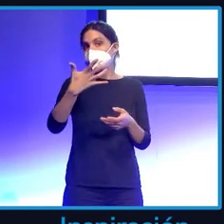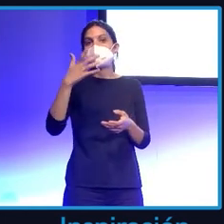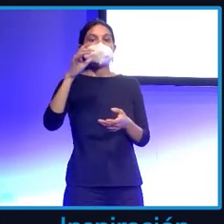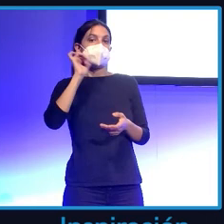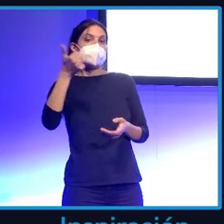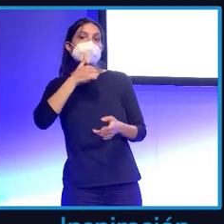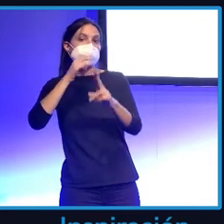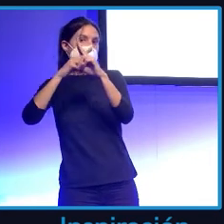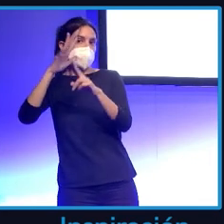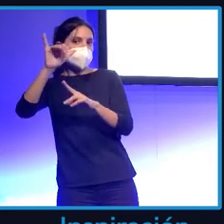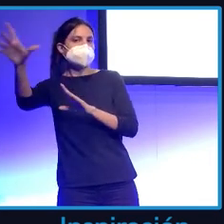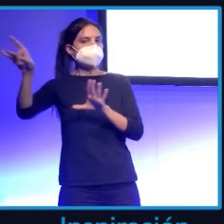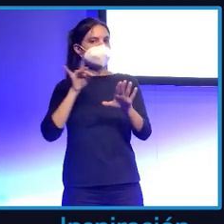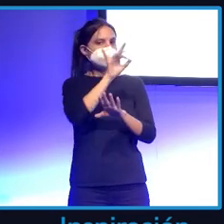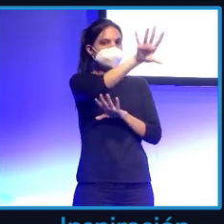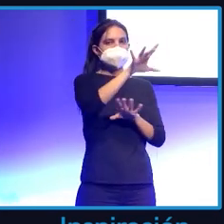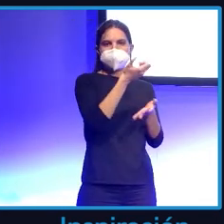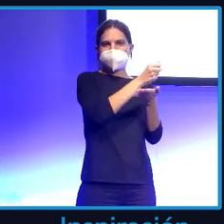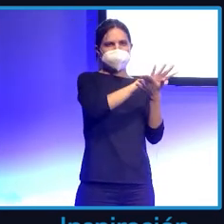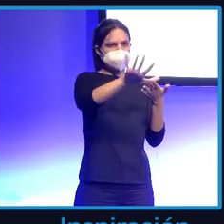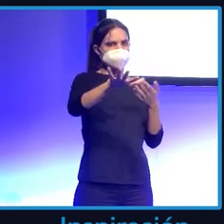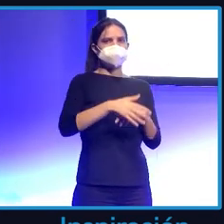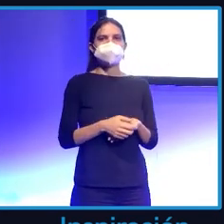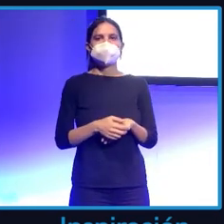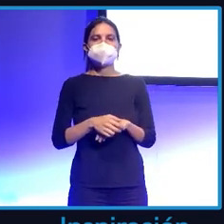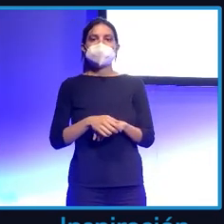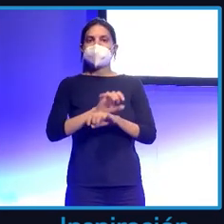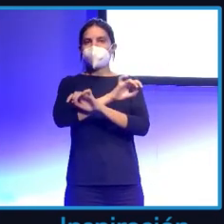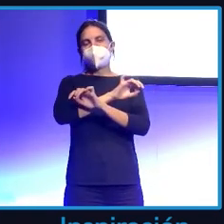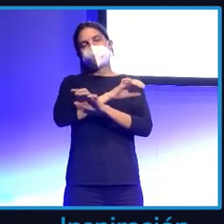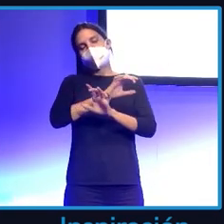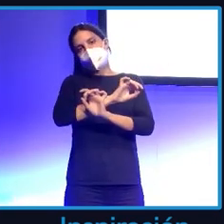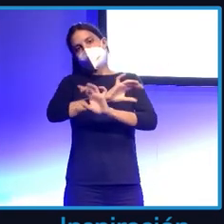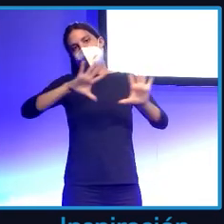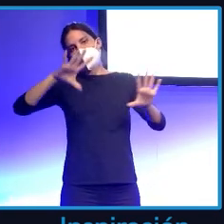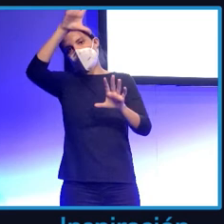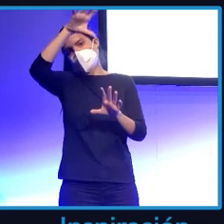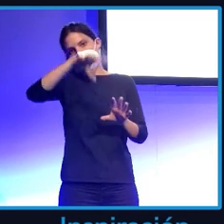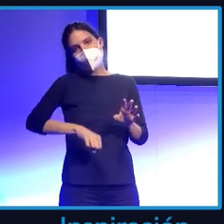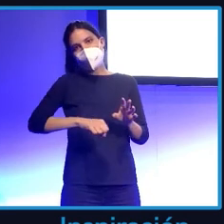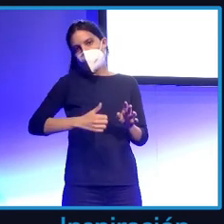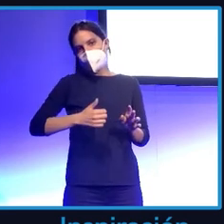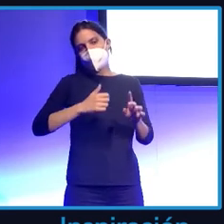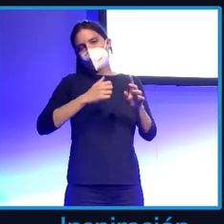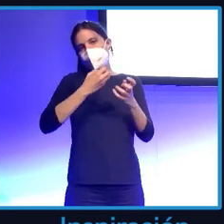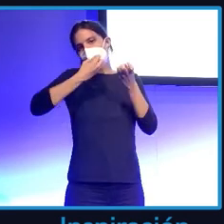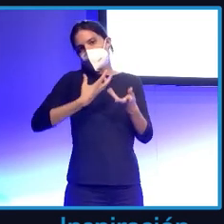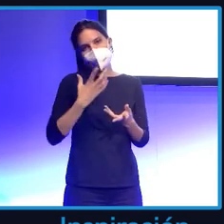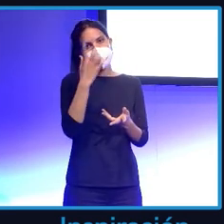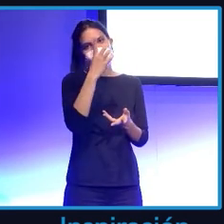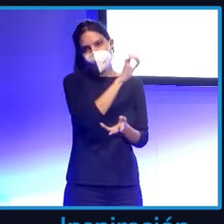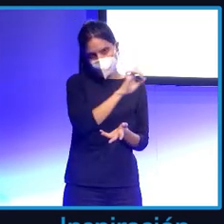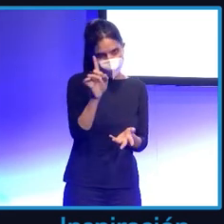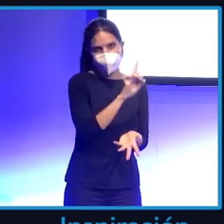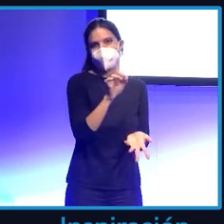y os van a decir en todos los sitios que aparece. Evidentemente estos son muchos falsos positivos, no creo que el señor Craig esté en